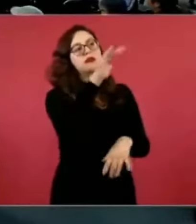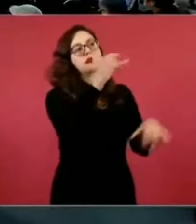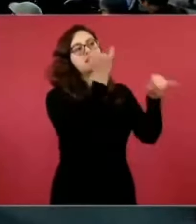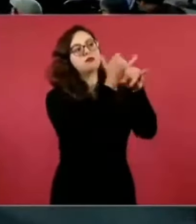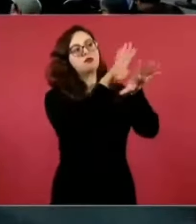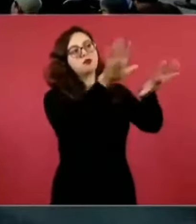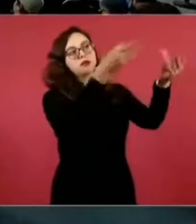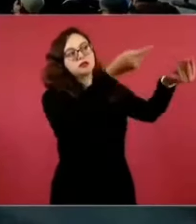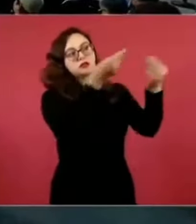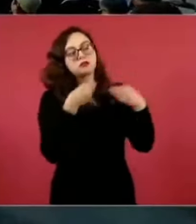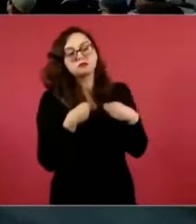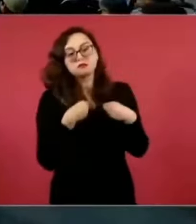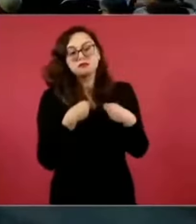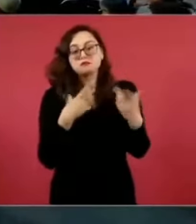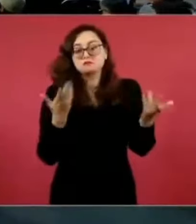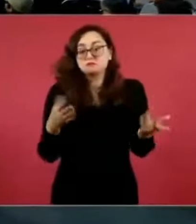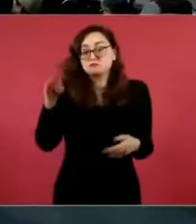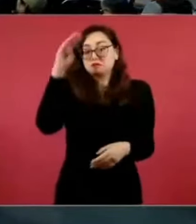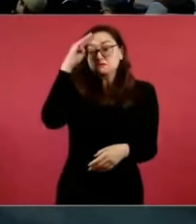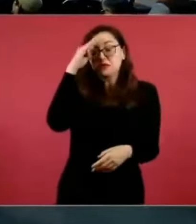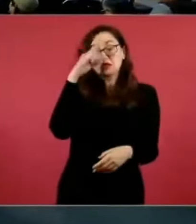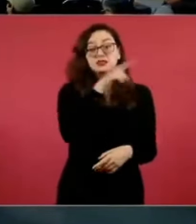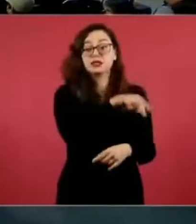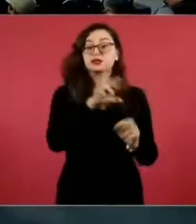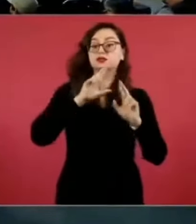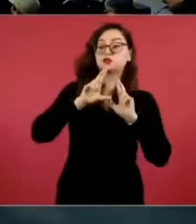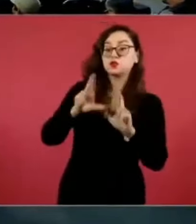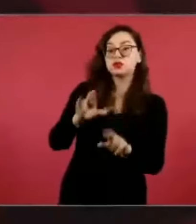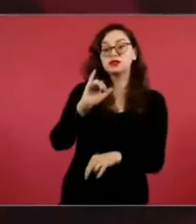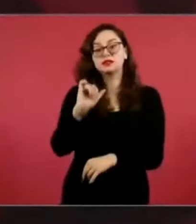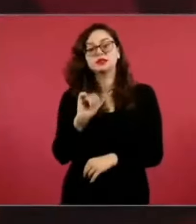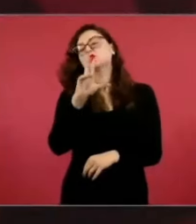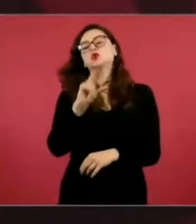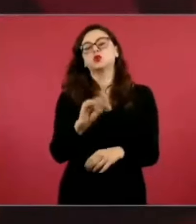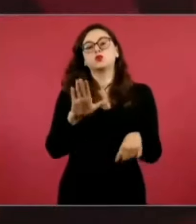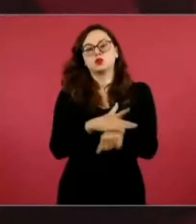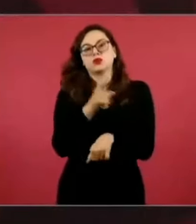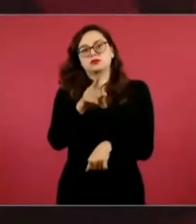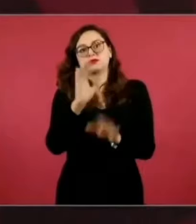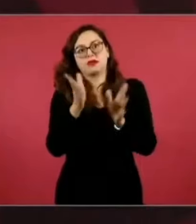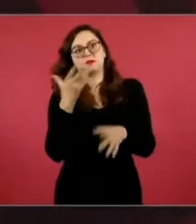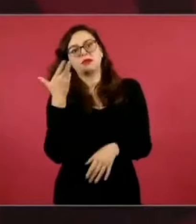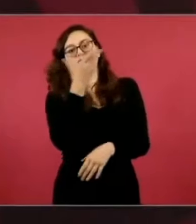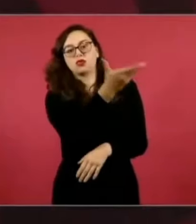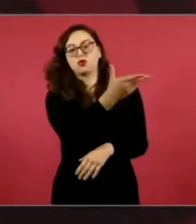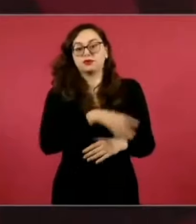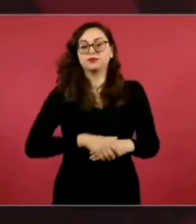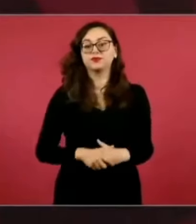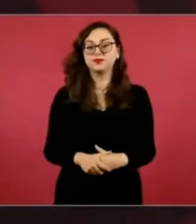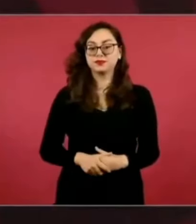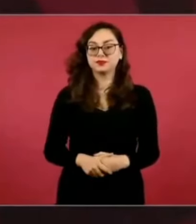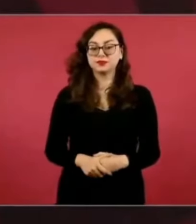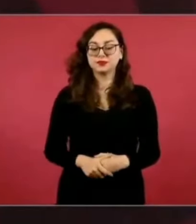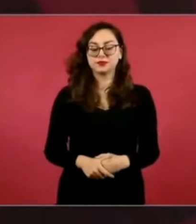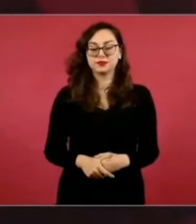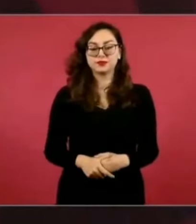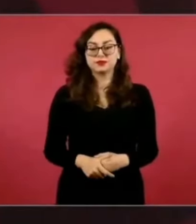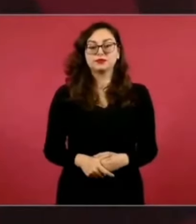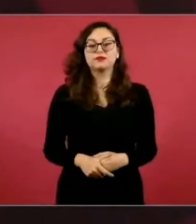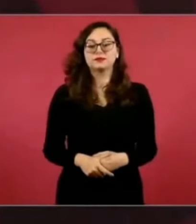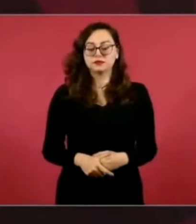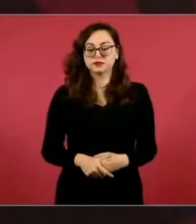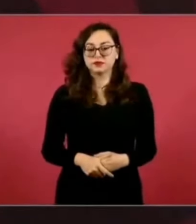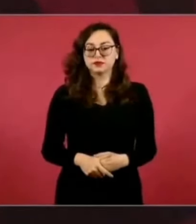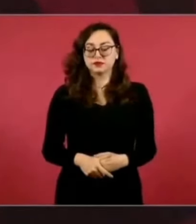que aportó Pablo Gómez, y le agradecemos mucho por